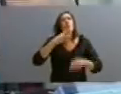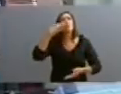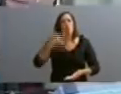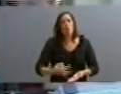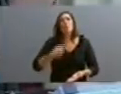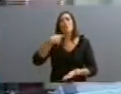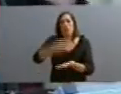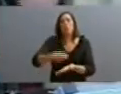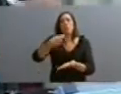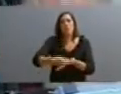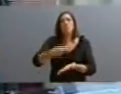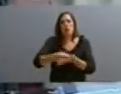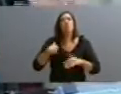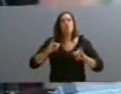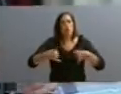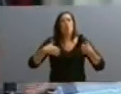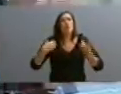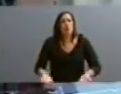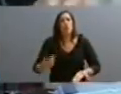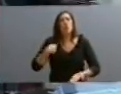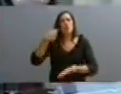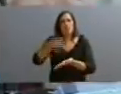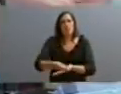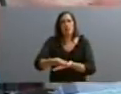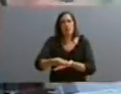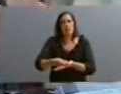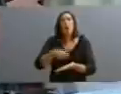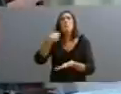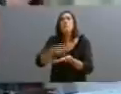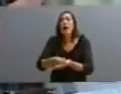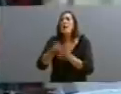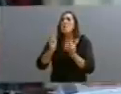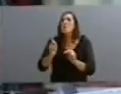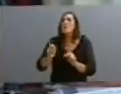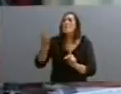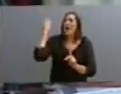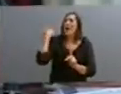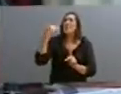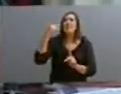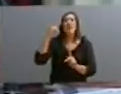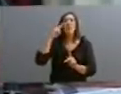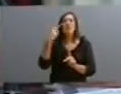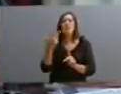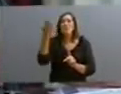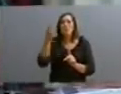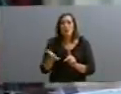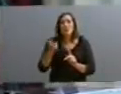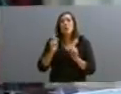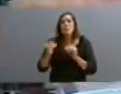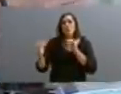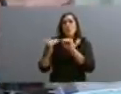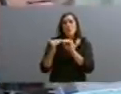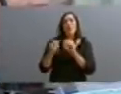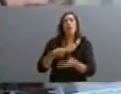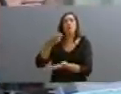pagando porque estamos dispuestos también a pagarles, pero a pagarles en las mismas condiciones que al 93%, si no